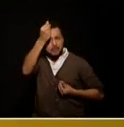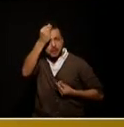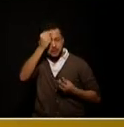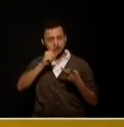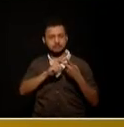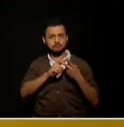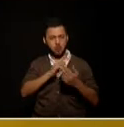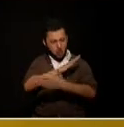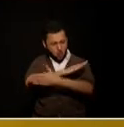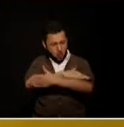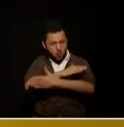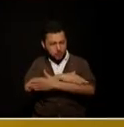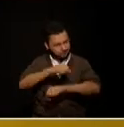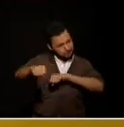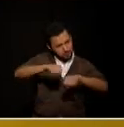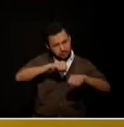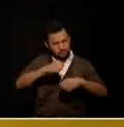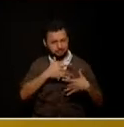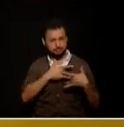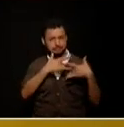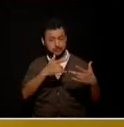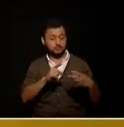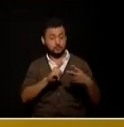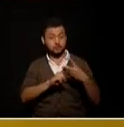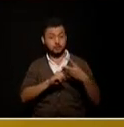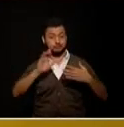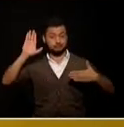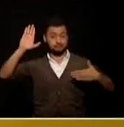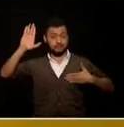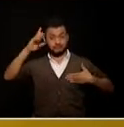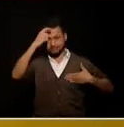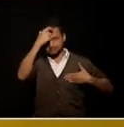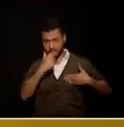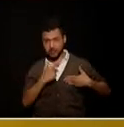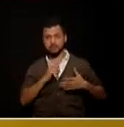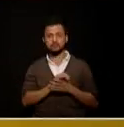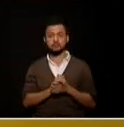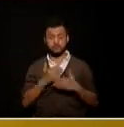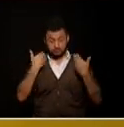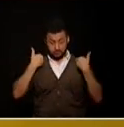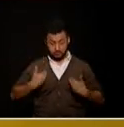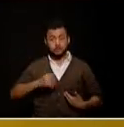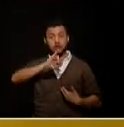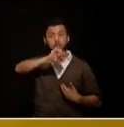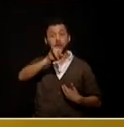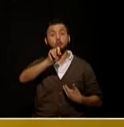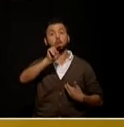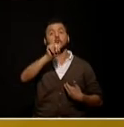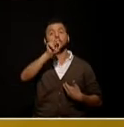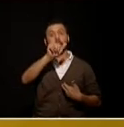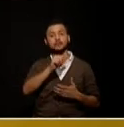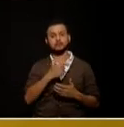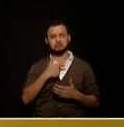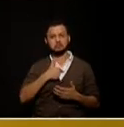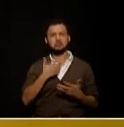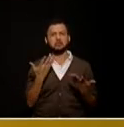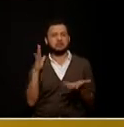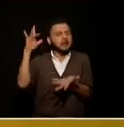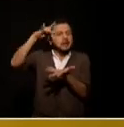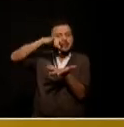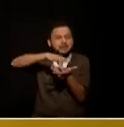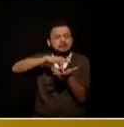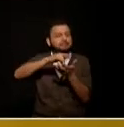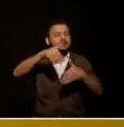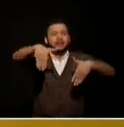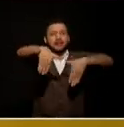transparencia la honradez juan camilo restrepo está trabajando en la calle en los semáforos no tienen ningún